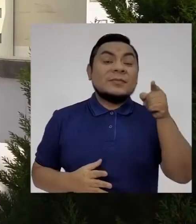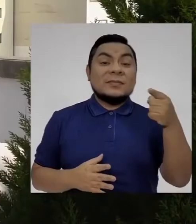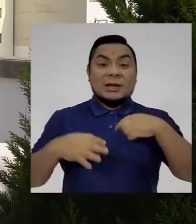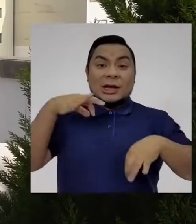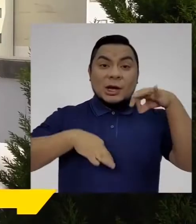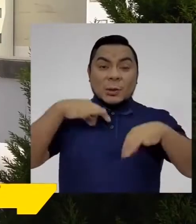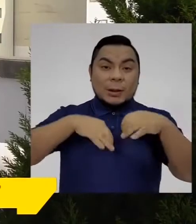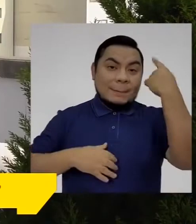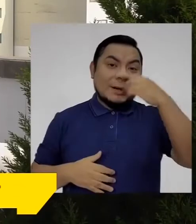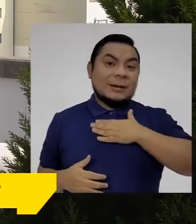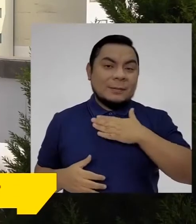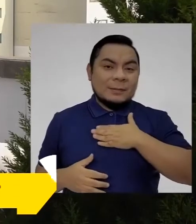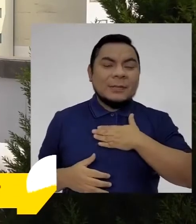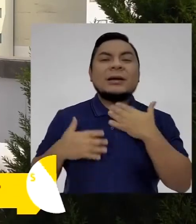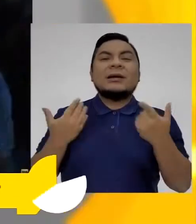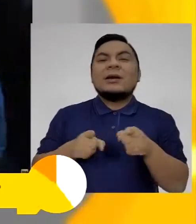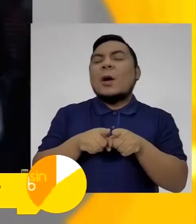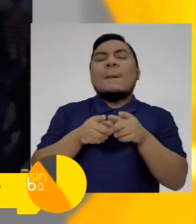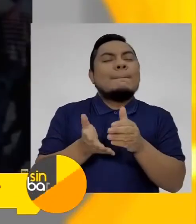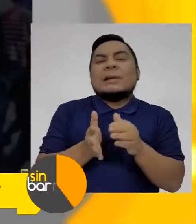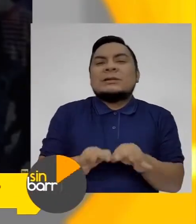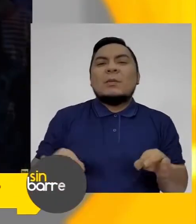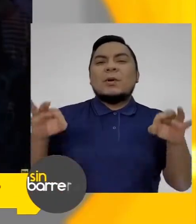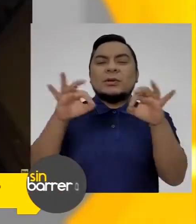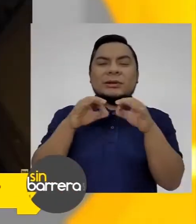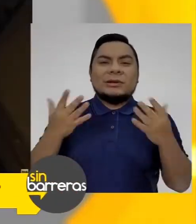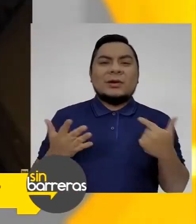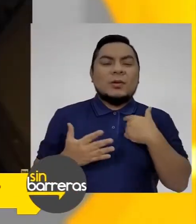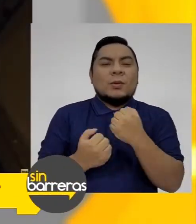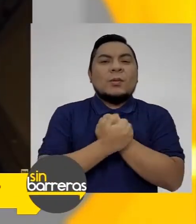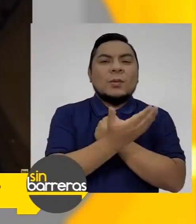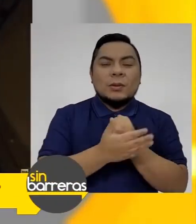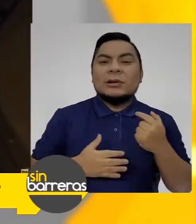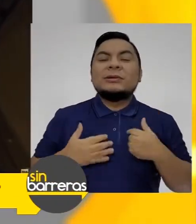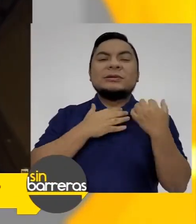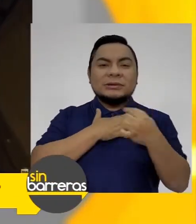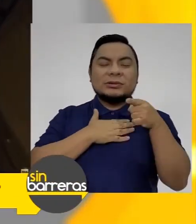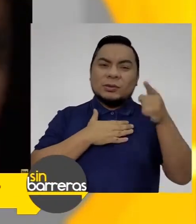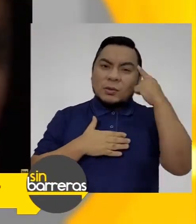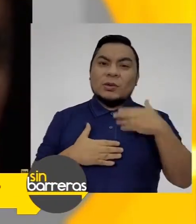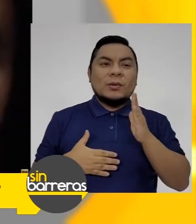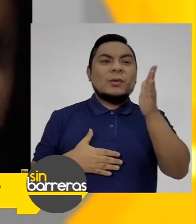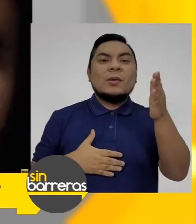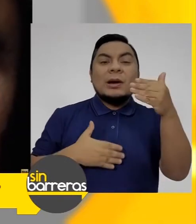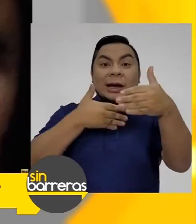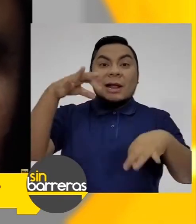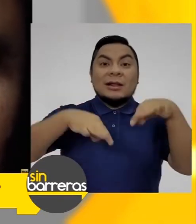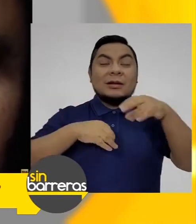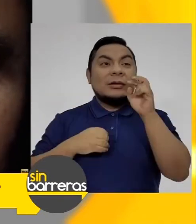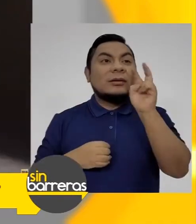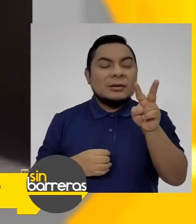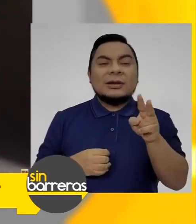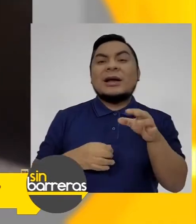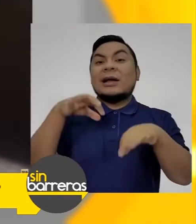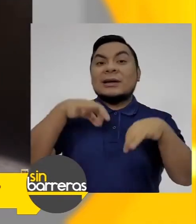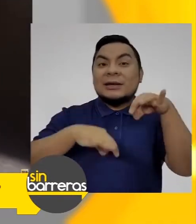El teatro para mí es lo más importante. Nunca tenga miedo al teatro, porque